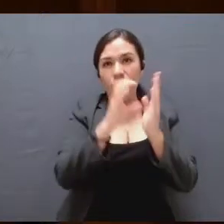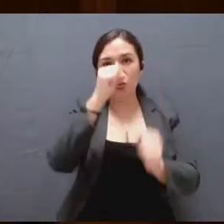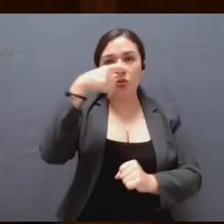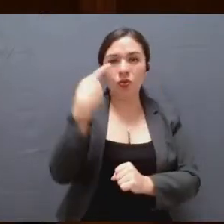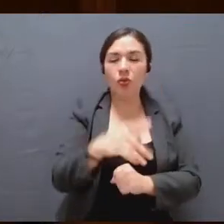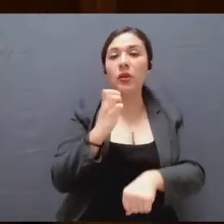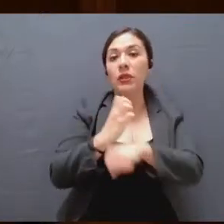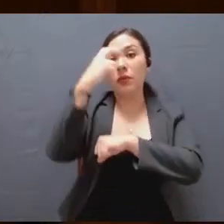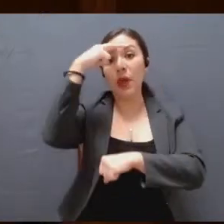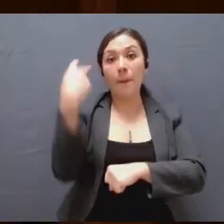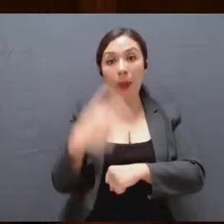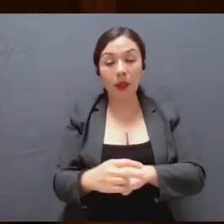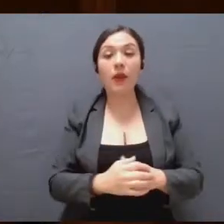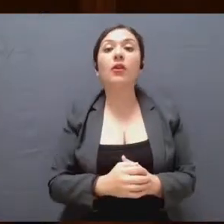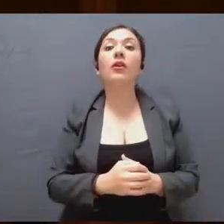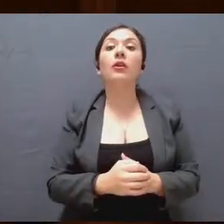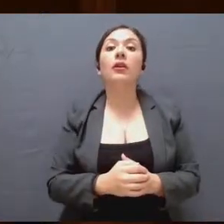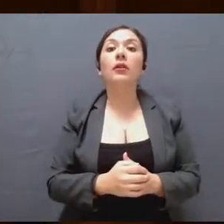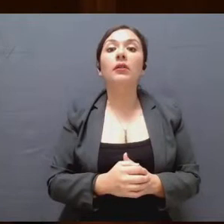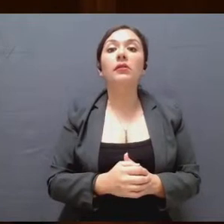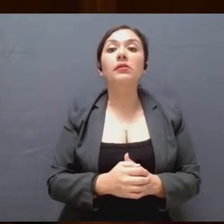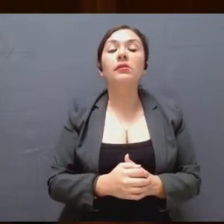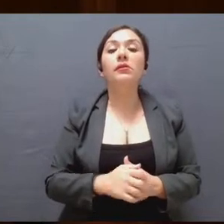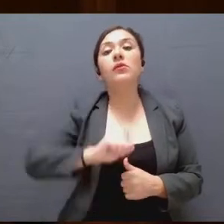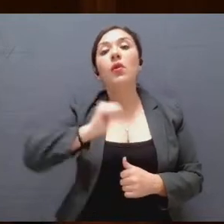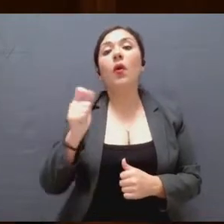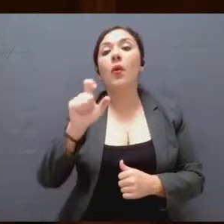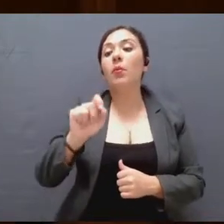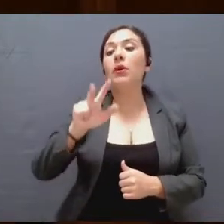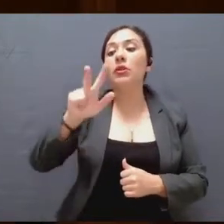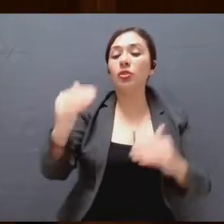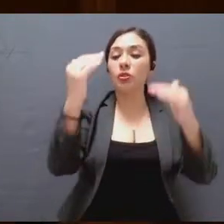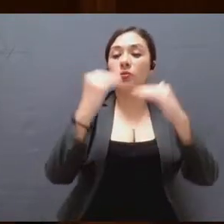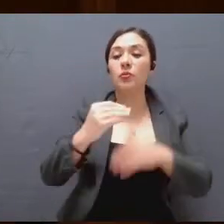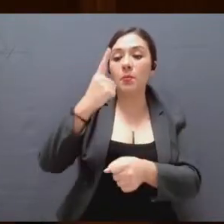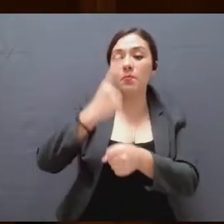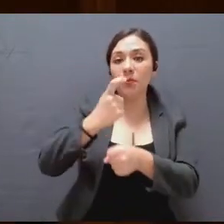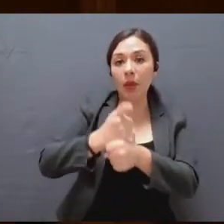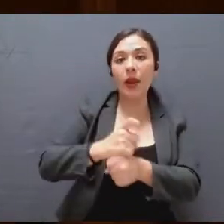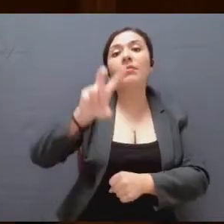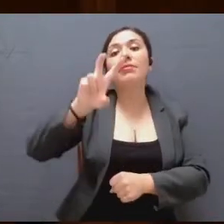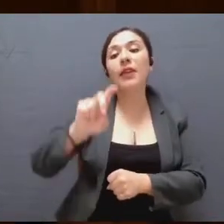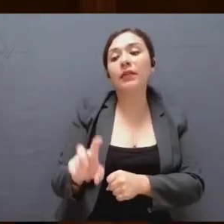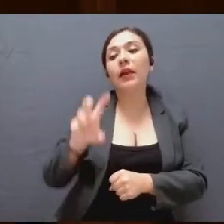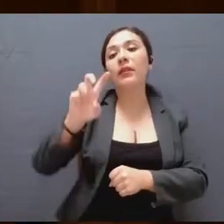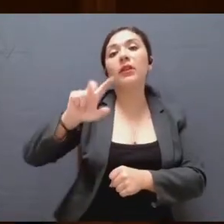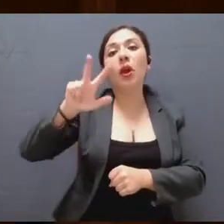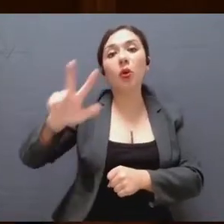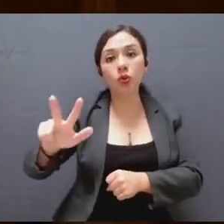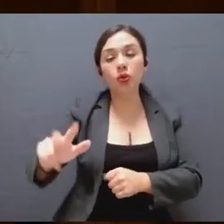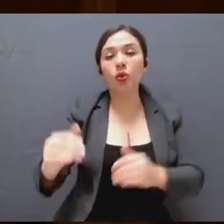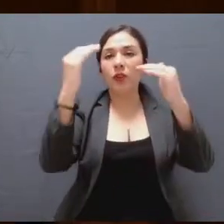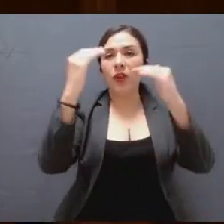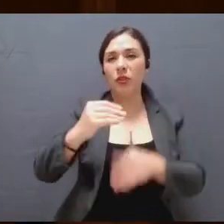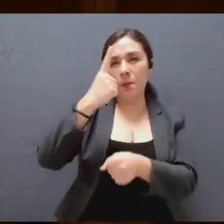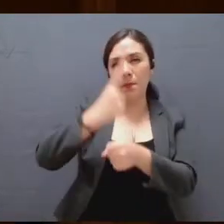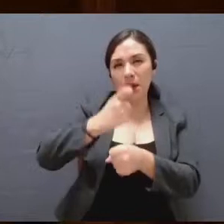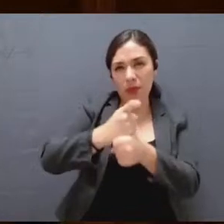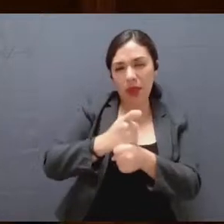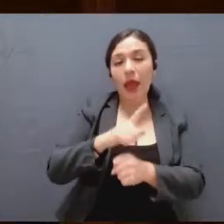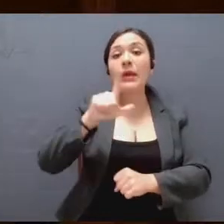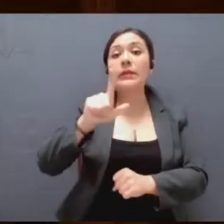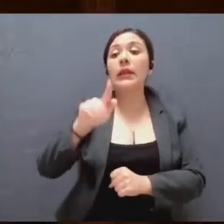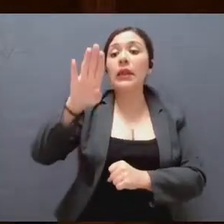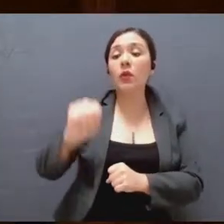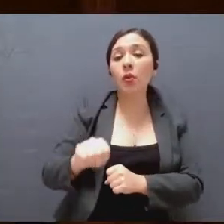Libre y Soberano de México y 28, fracción primera 30, 38, fracción primera 79